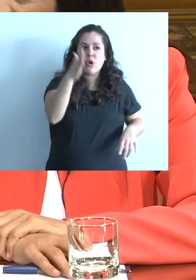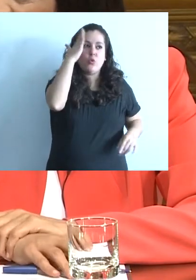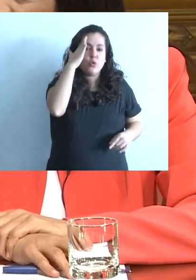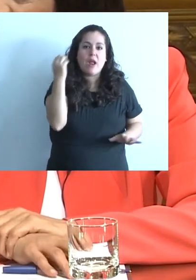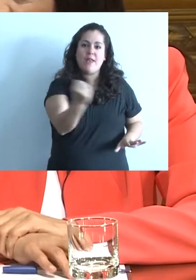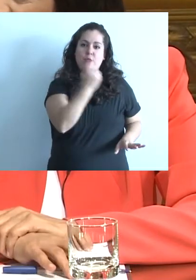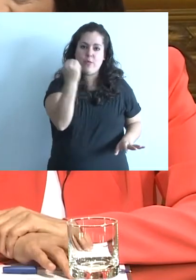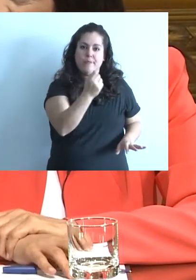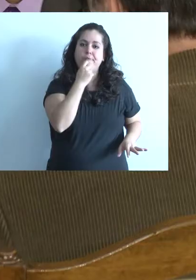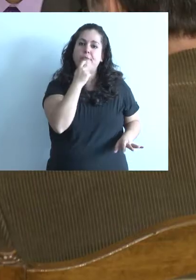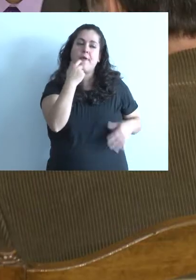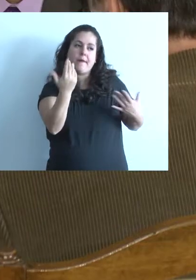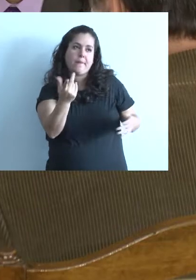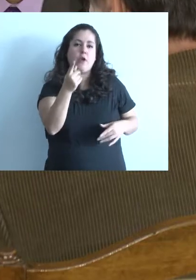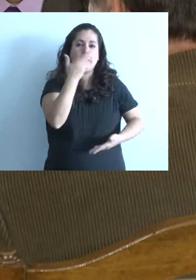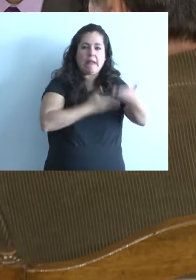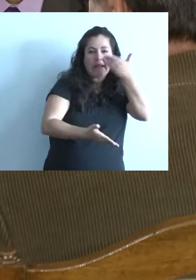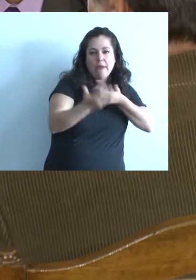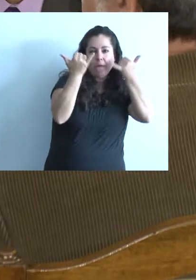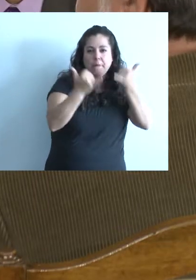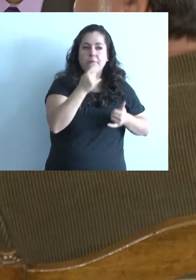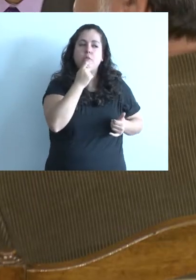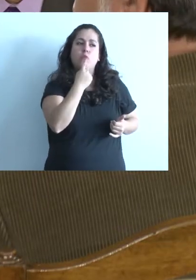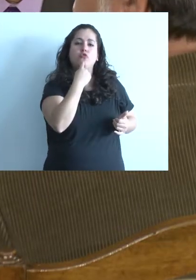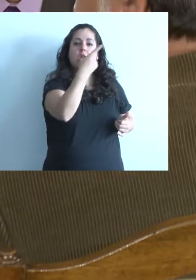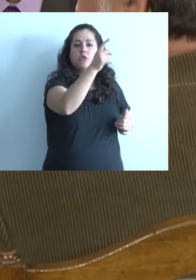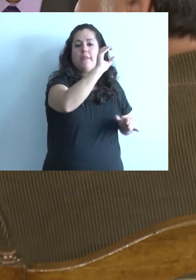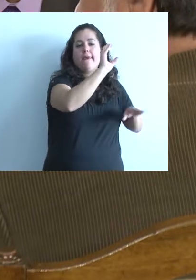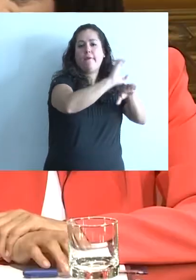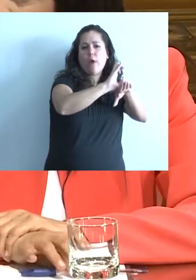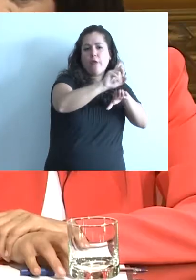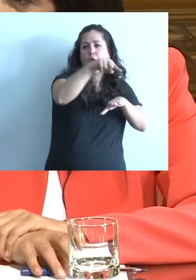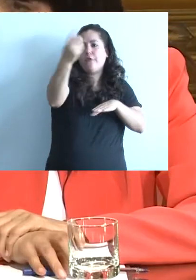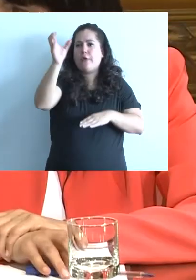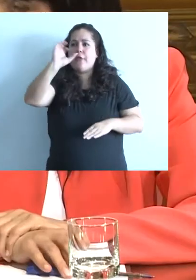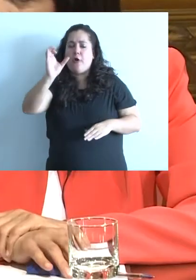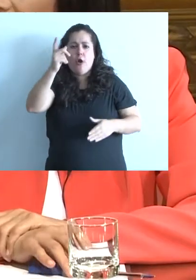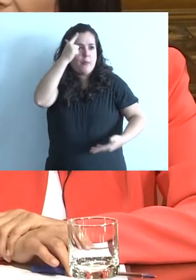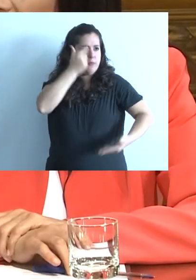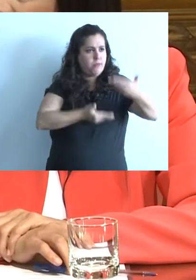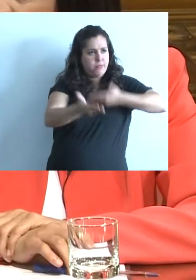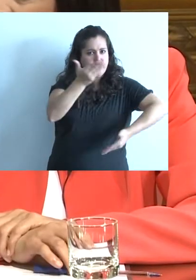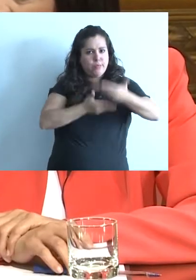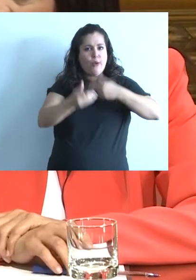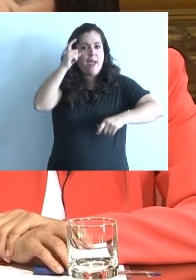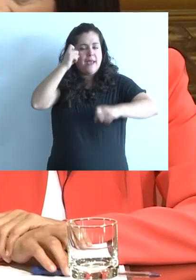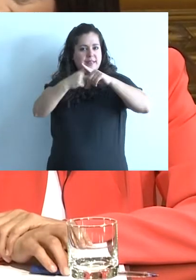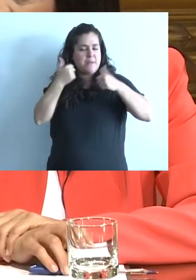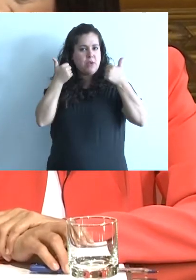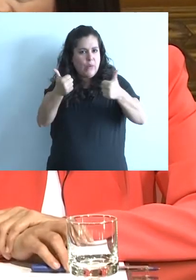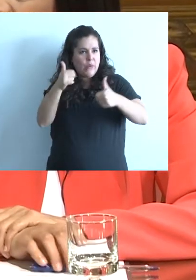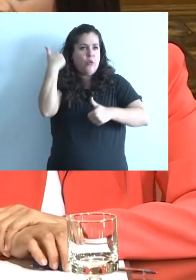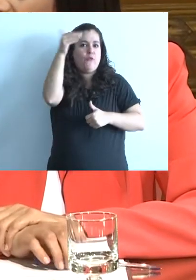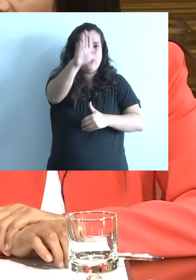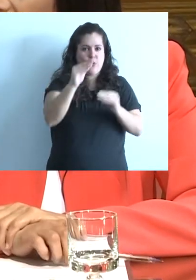culturalmente cosas muy importantes, ¿no es cierto? Porque viene un intercambio, te juntas con un chico de Ecuador, de Colombia, y bueno, vienen las